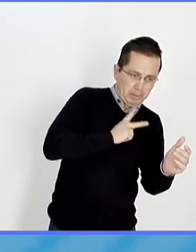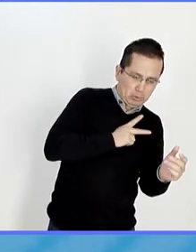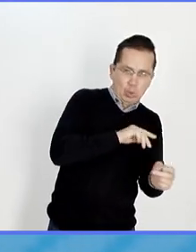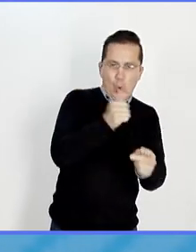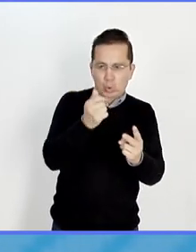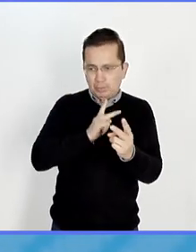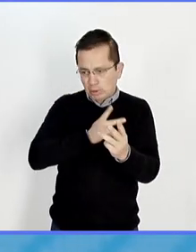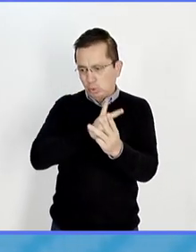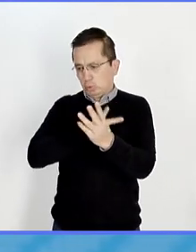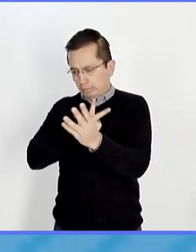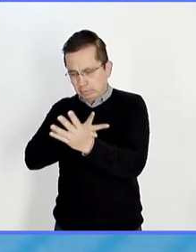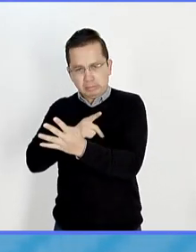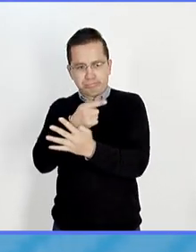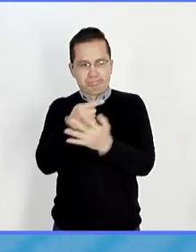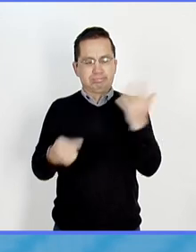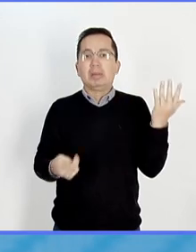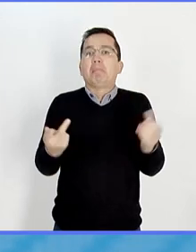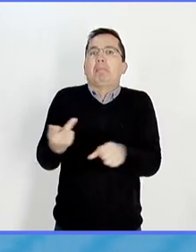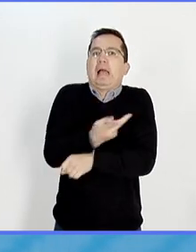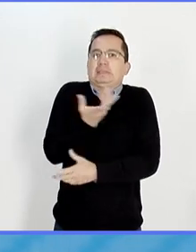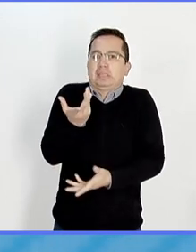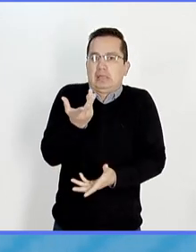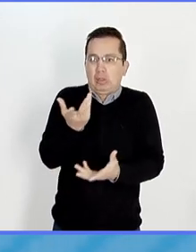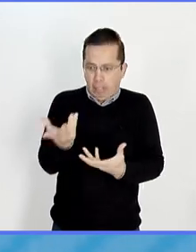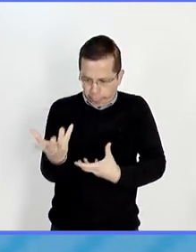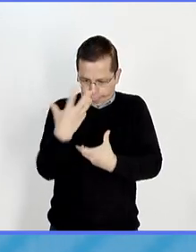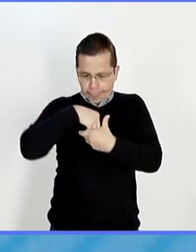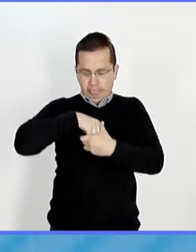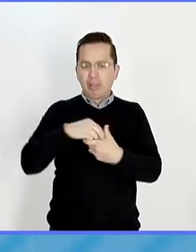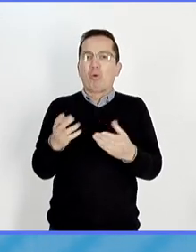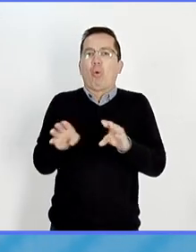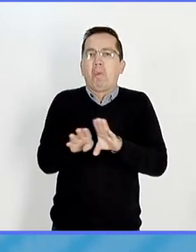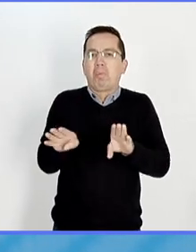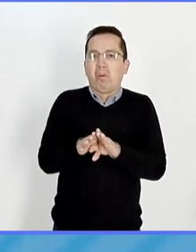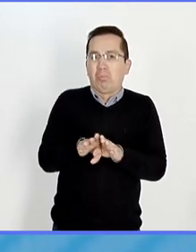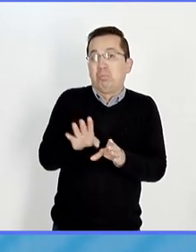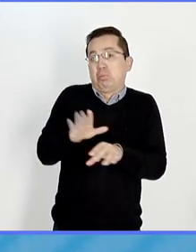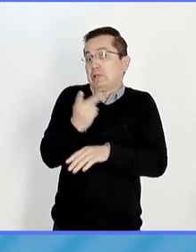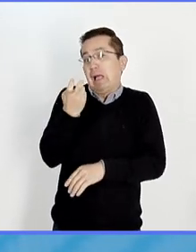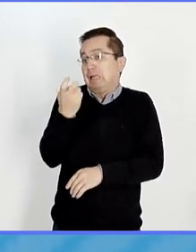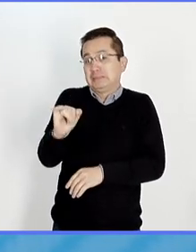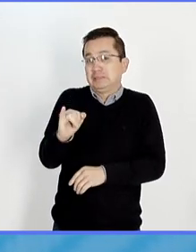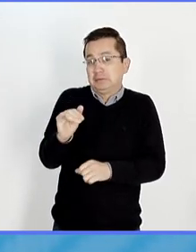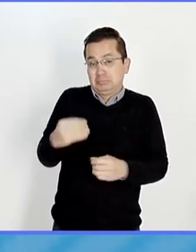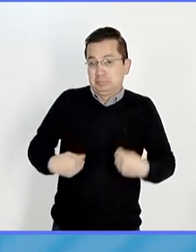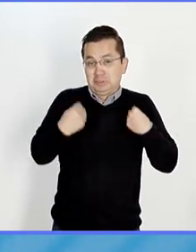está el otro? ¿Qué pasa con los virus en este tema de convivencias?